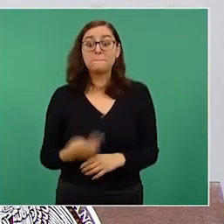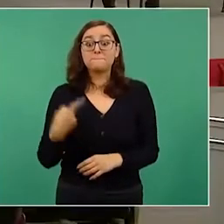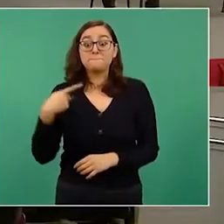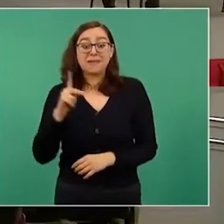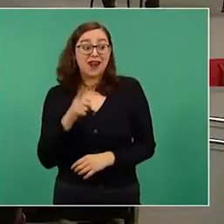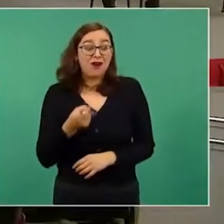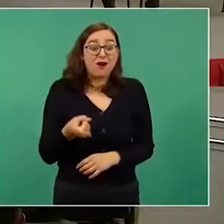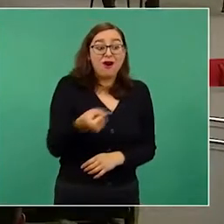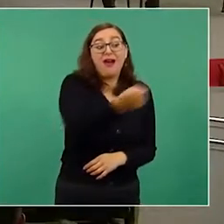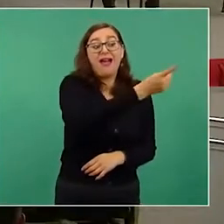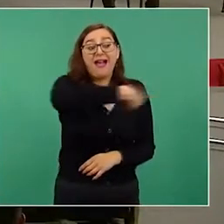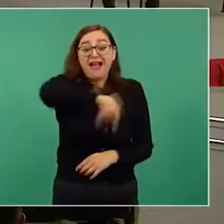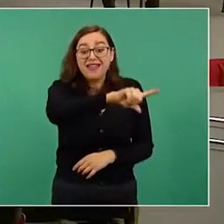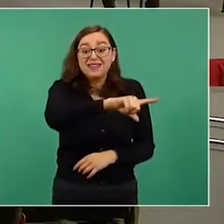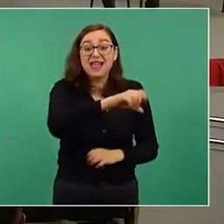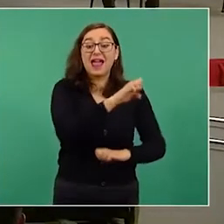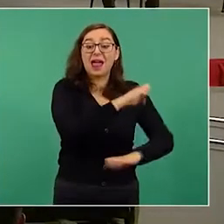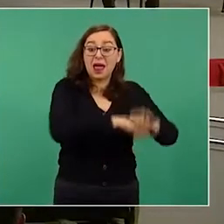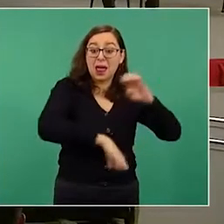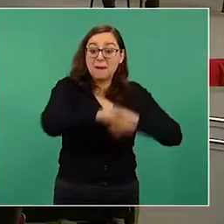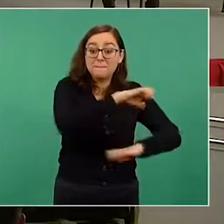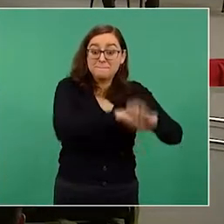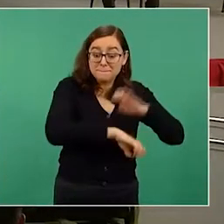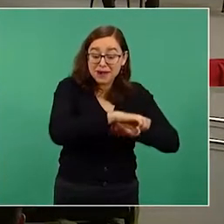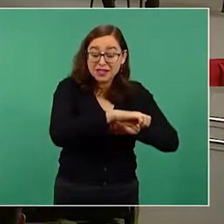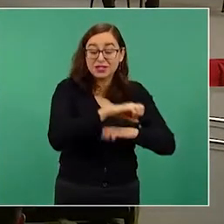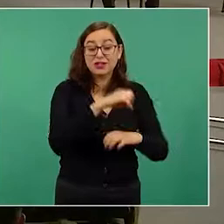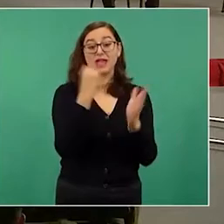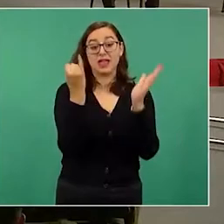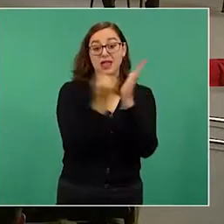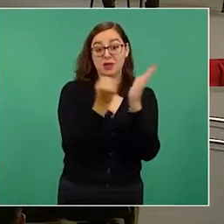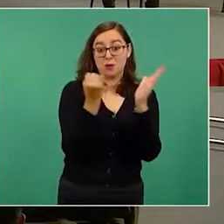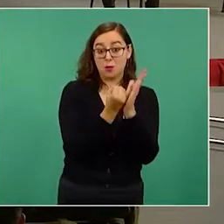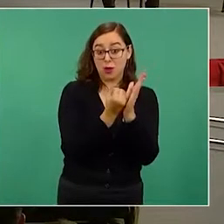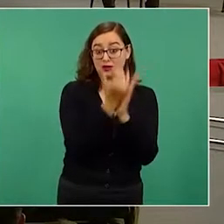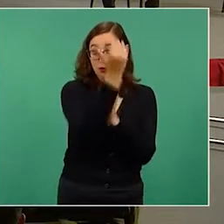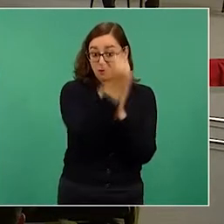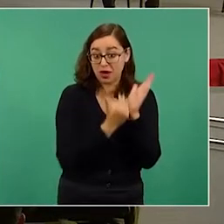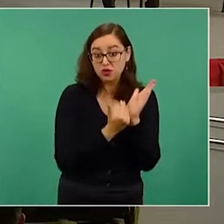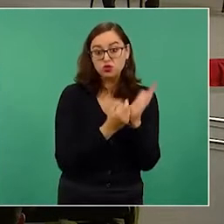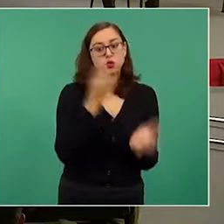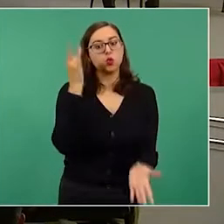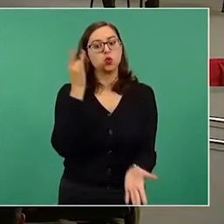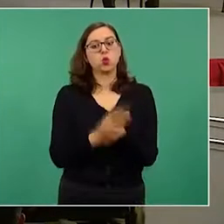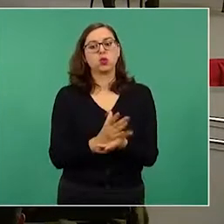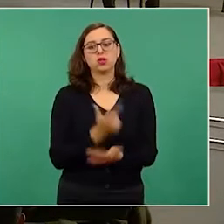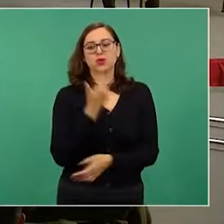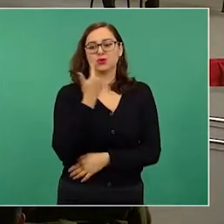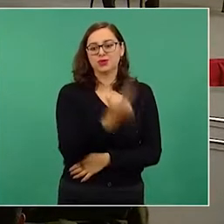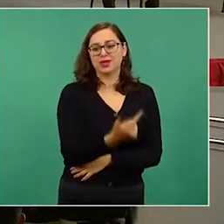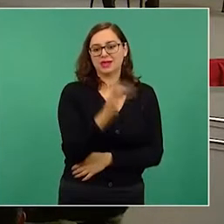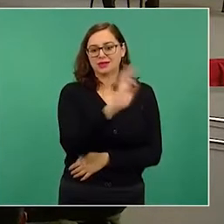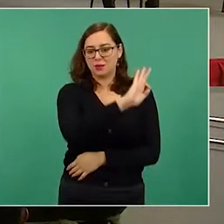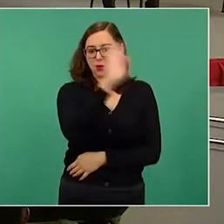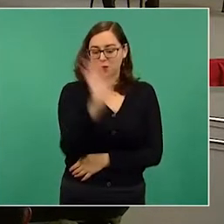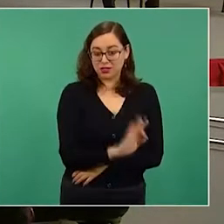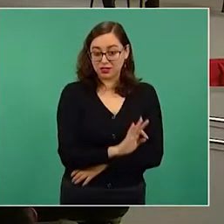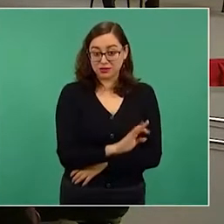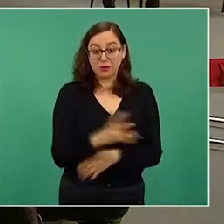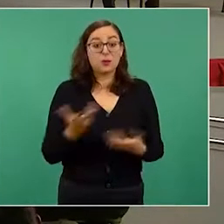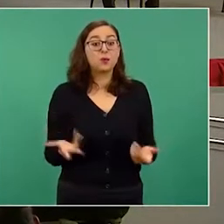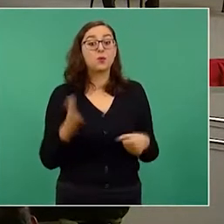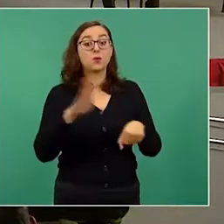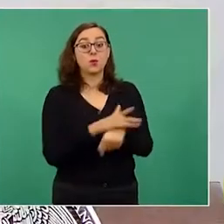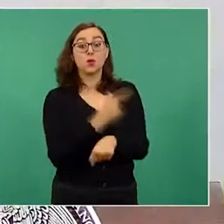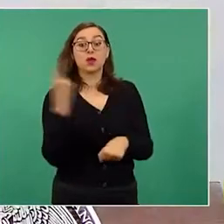personas físicas que ahora podrán donar y deducir hasta el 7 por ciento de sus ingresos. Y es que había personas